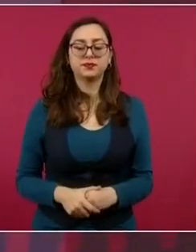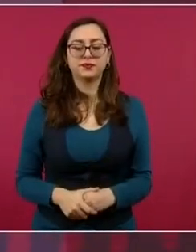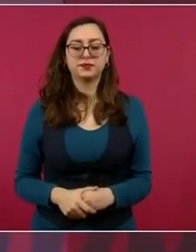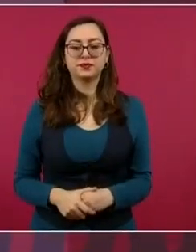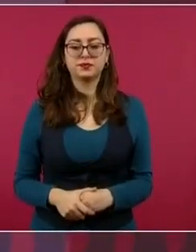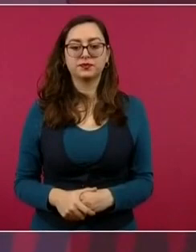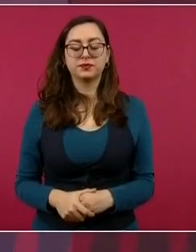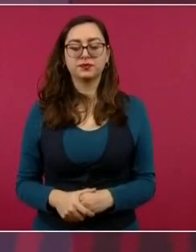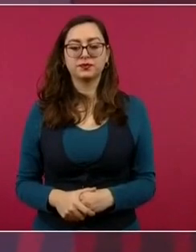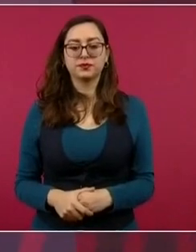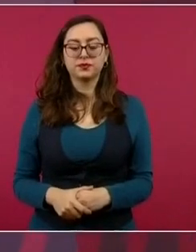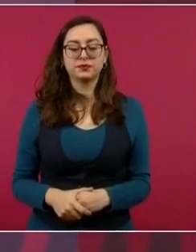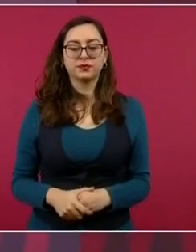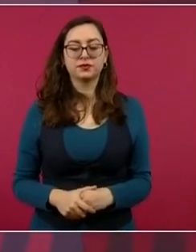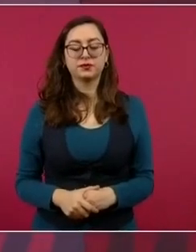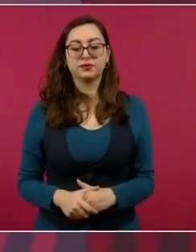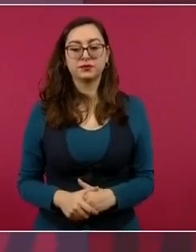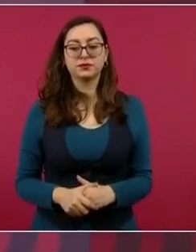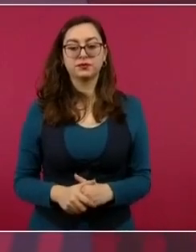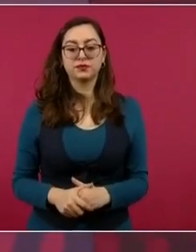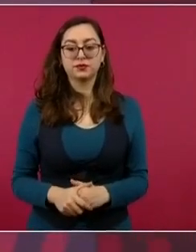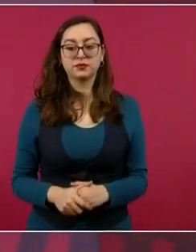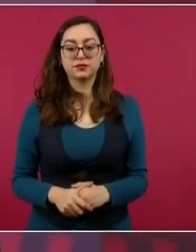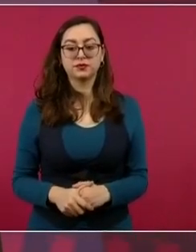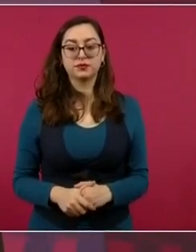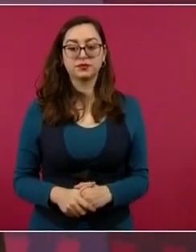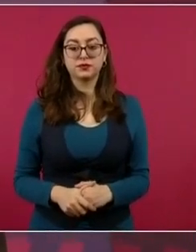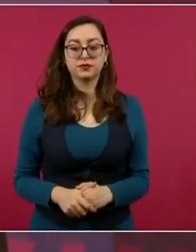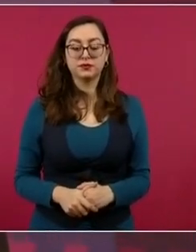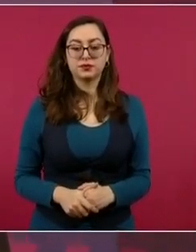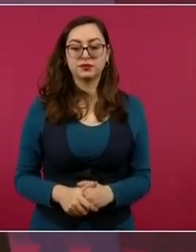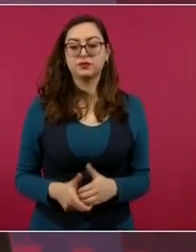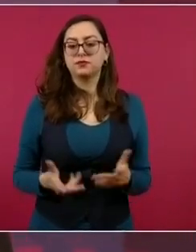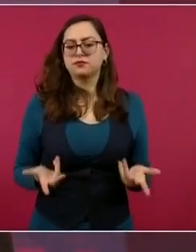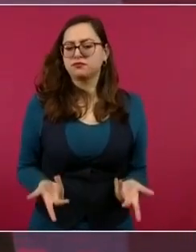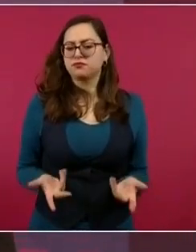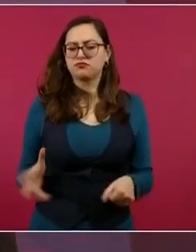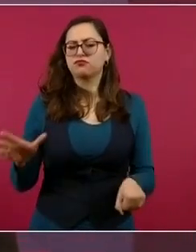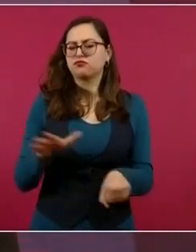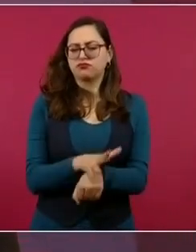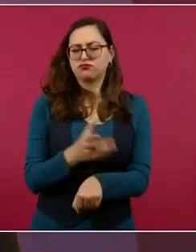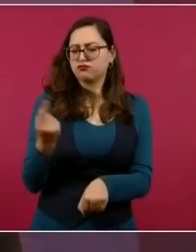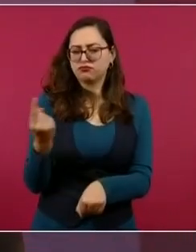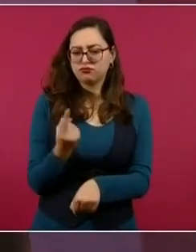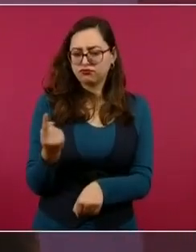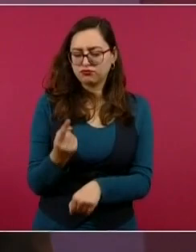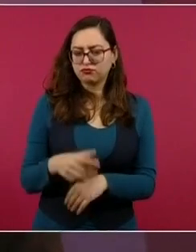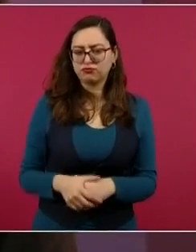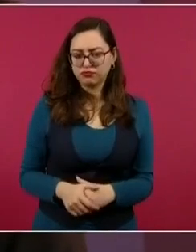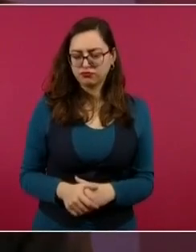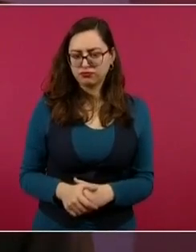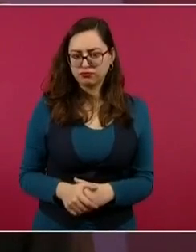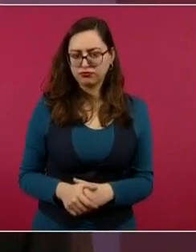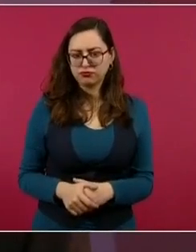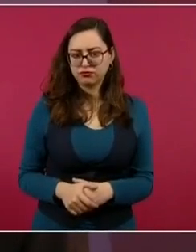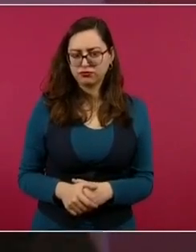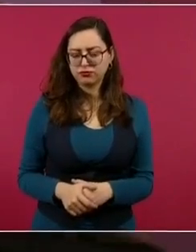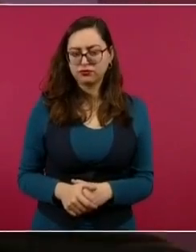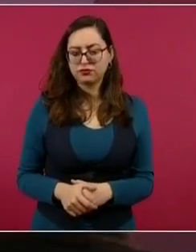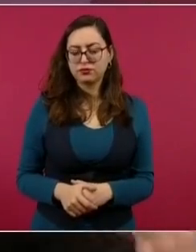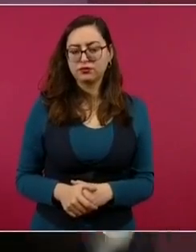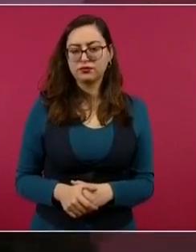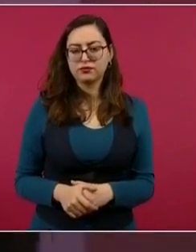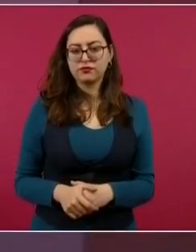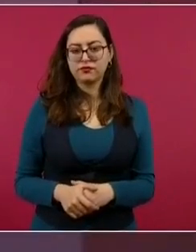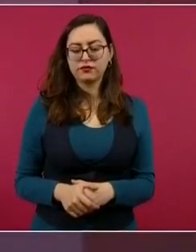porque allá